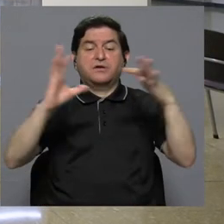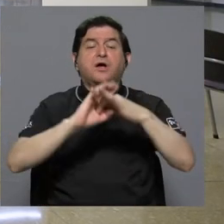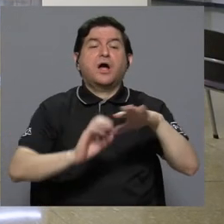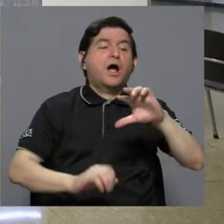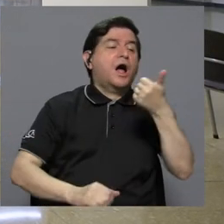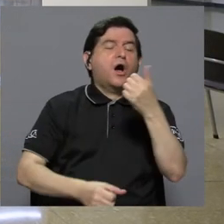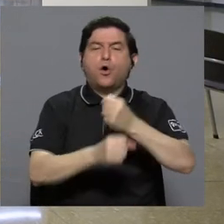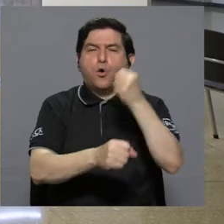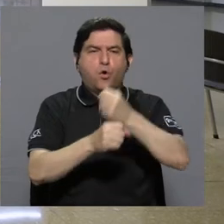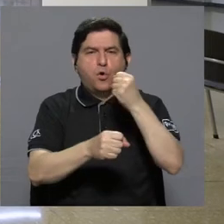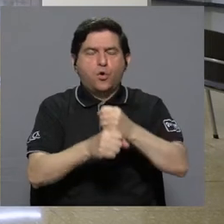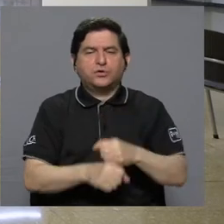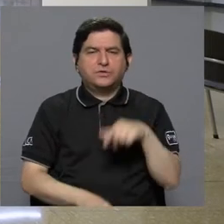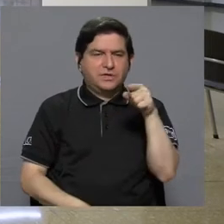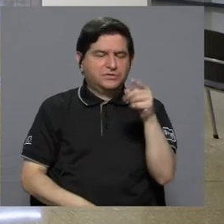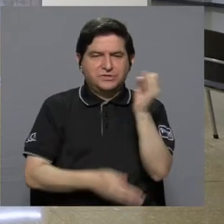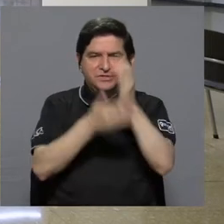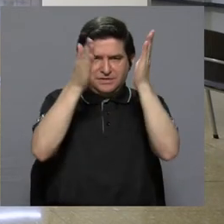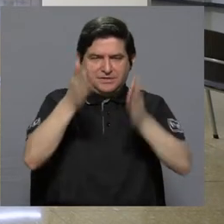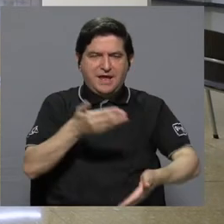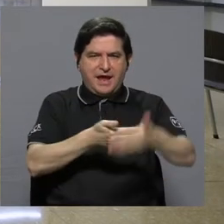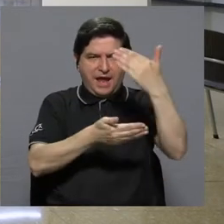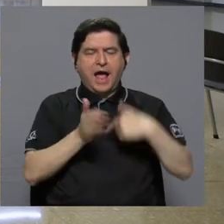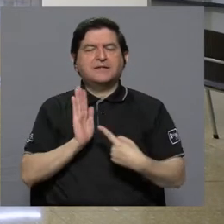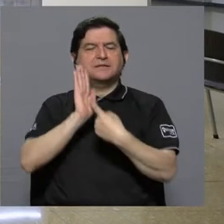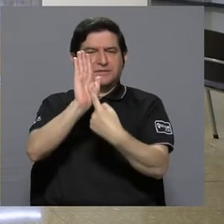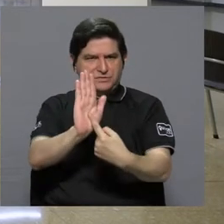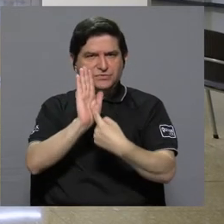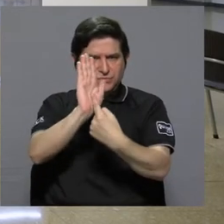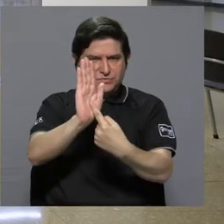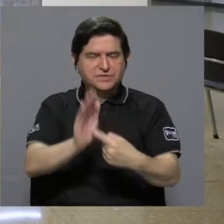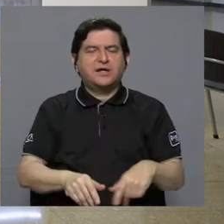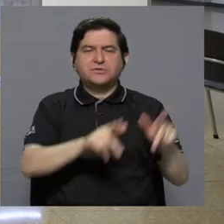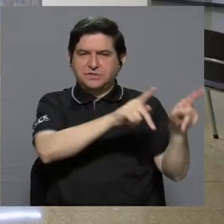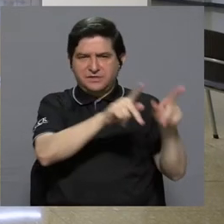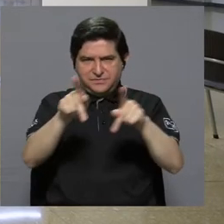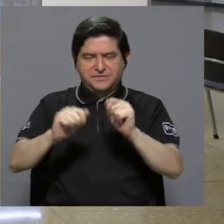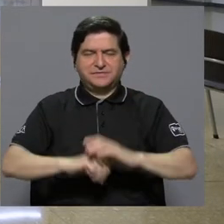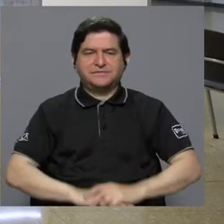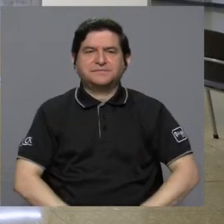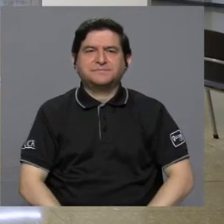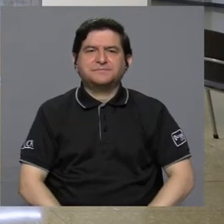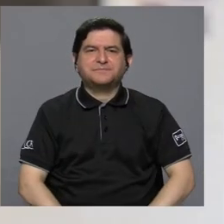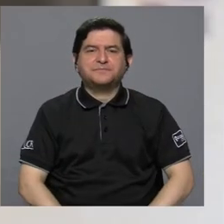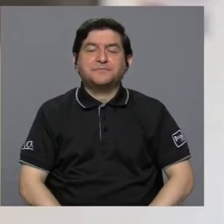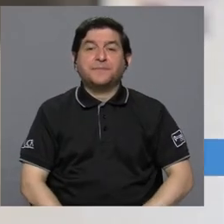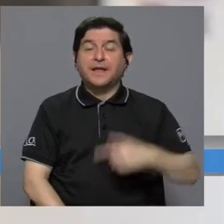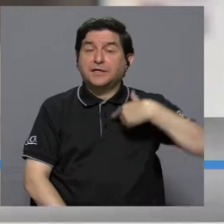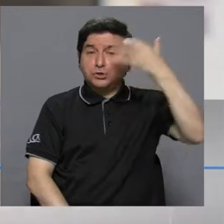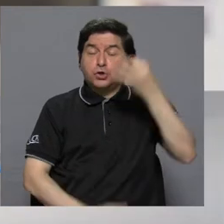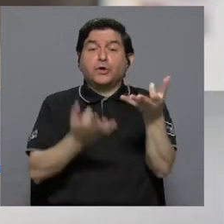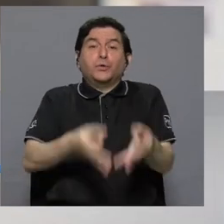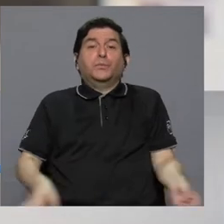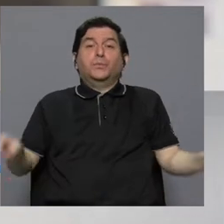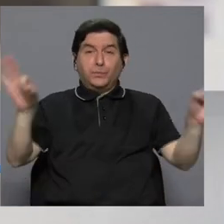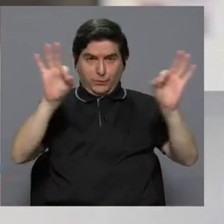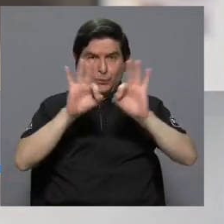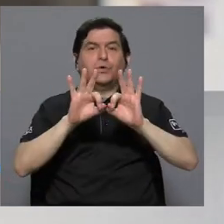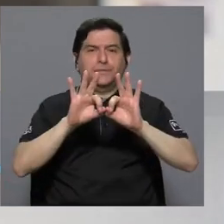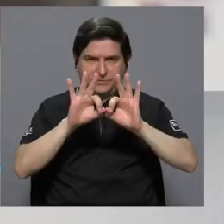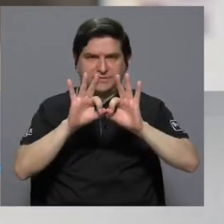a otros trabajos del artista anteriormente presentados ante el público. Bueno, a mí me parece importante